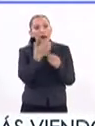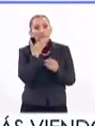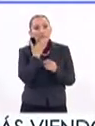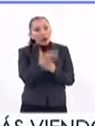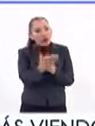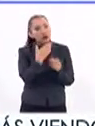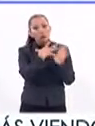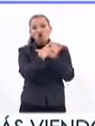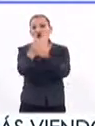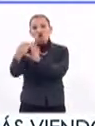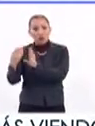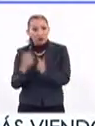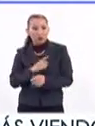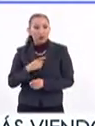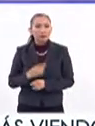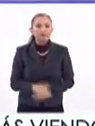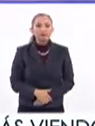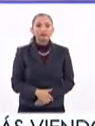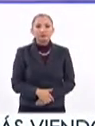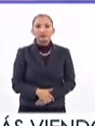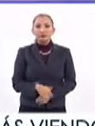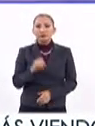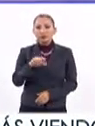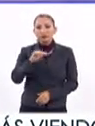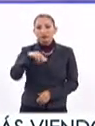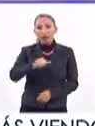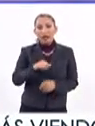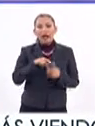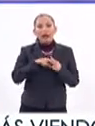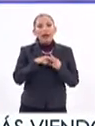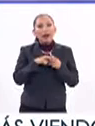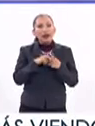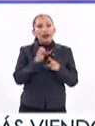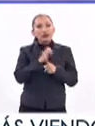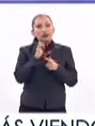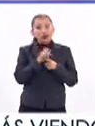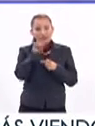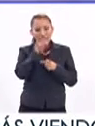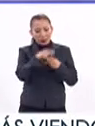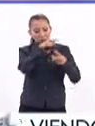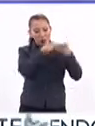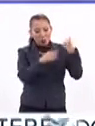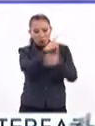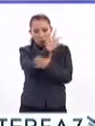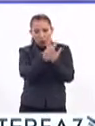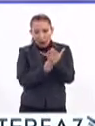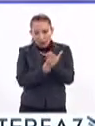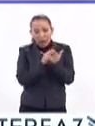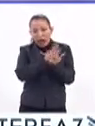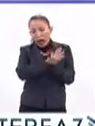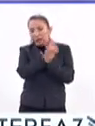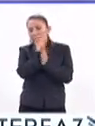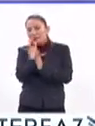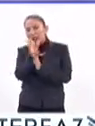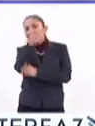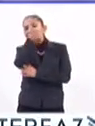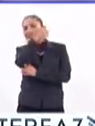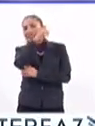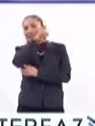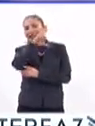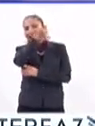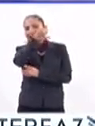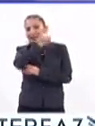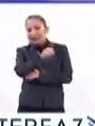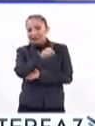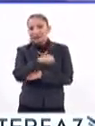protegidos, sobre todo. Y ahora sí, lo que comentabas, Ana, a partir de ese programa van a tocar seis